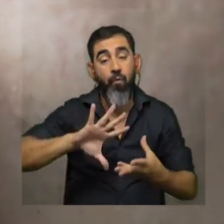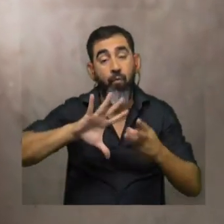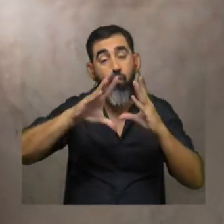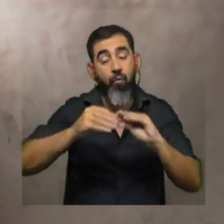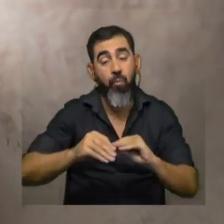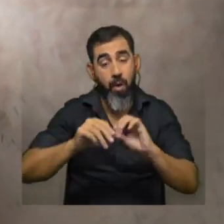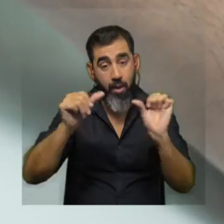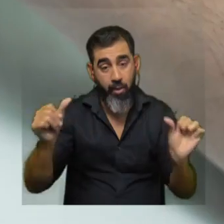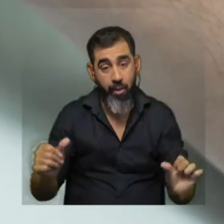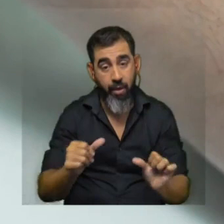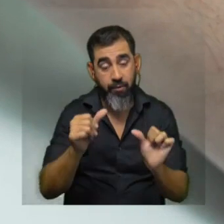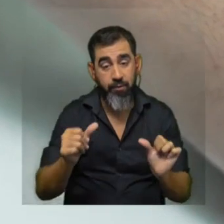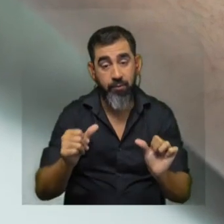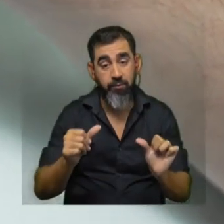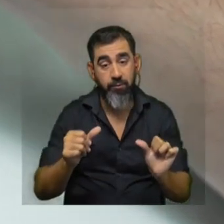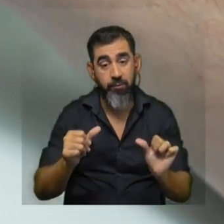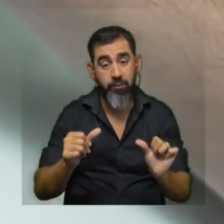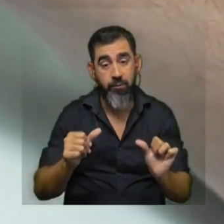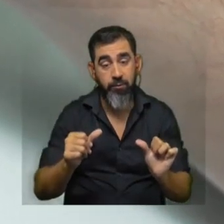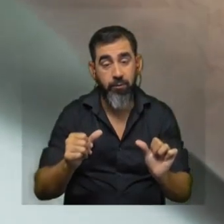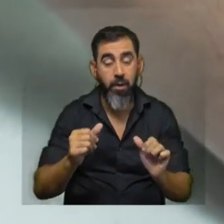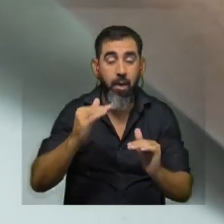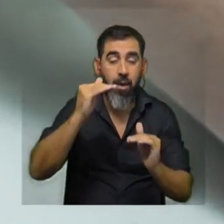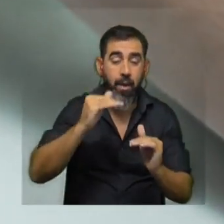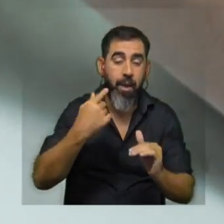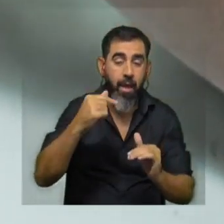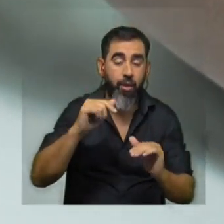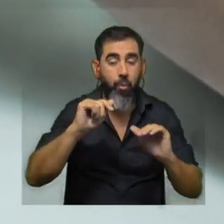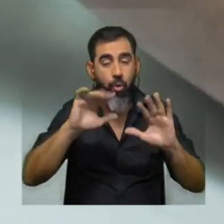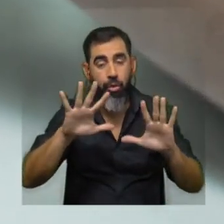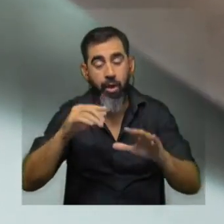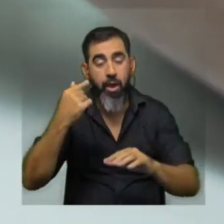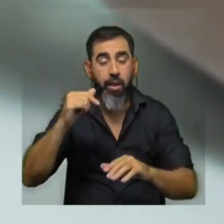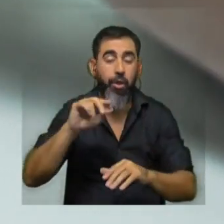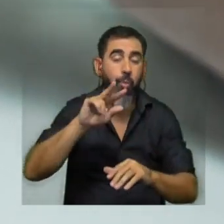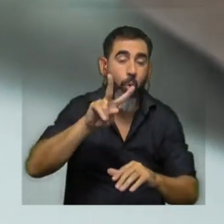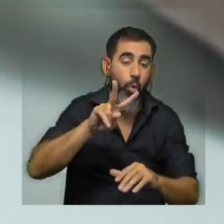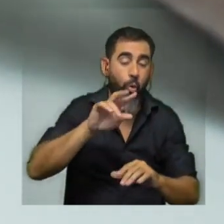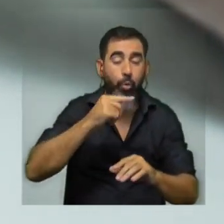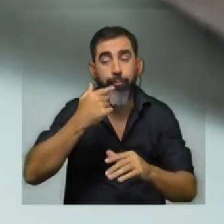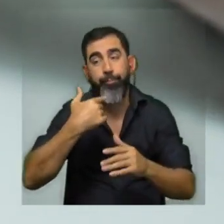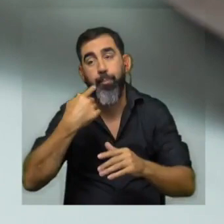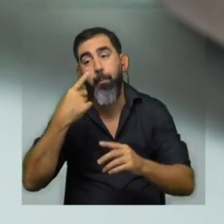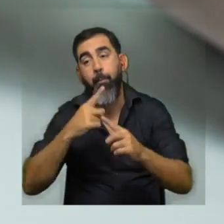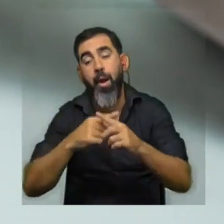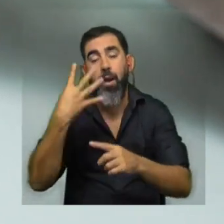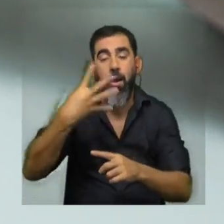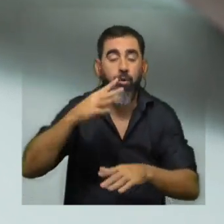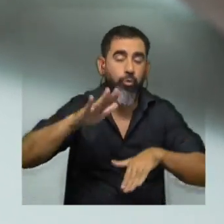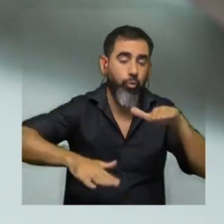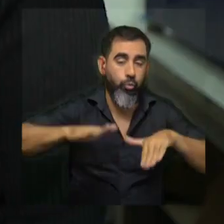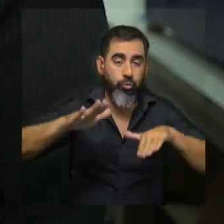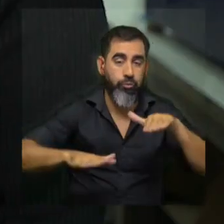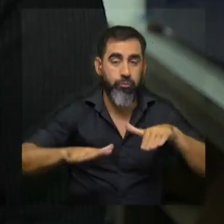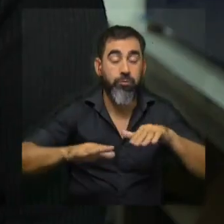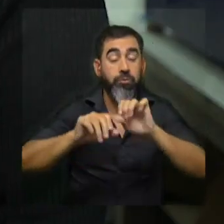generar un menos 10 o menos 2 o un más 14 todo